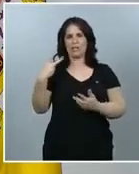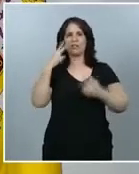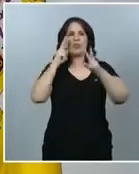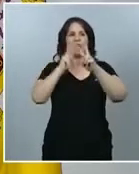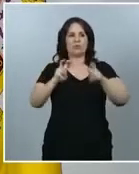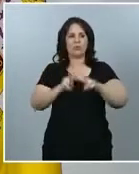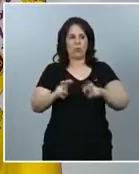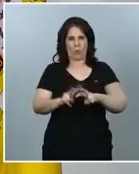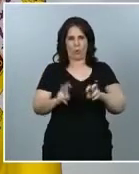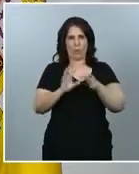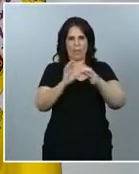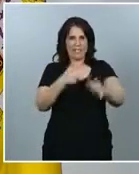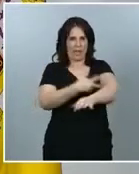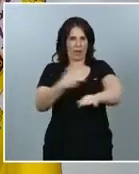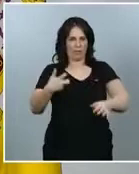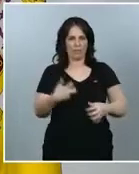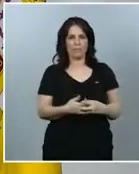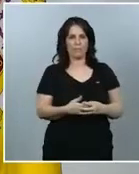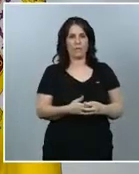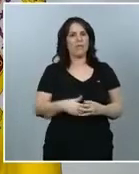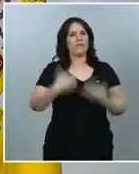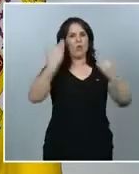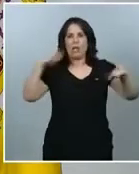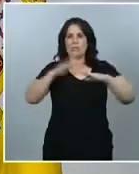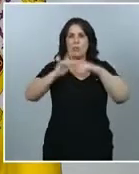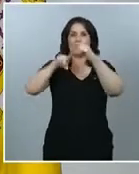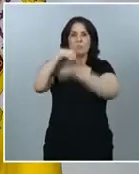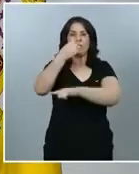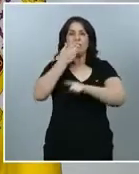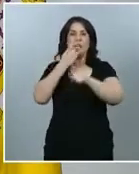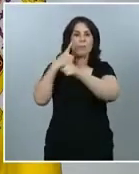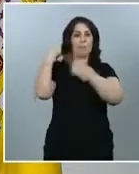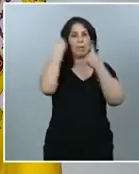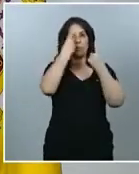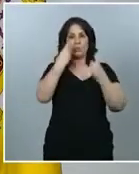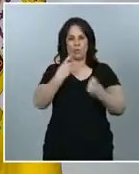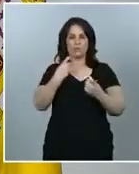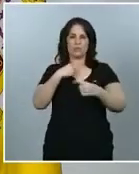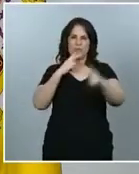En todo caso, si hay preguntas, las contestaremos cuando las haya.